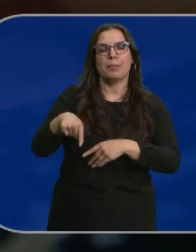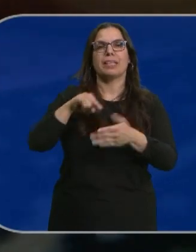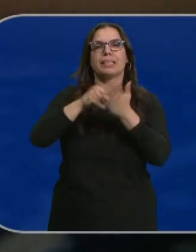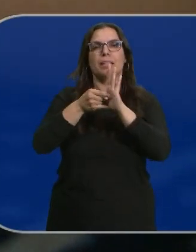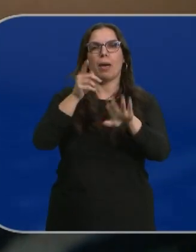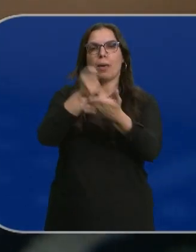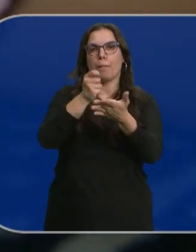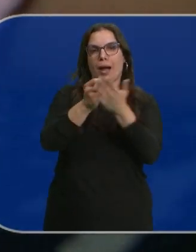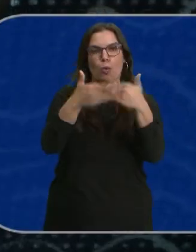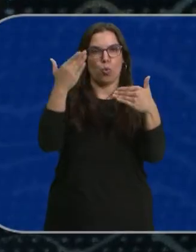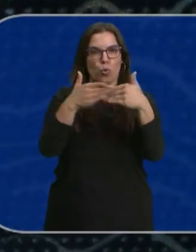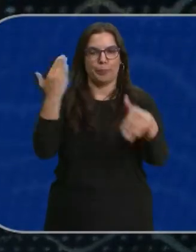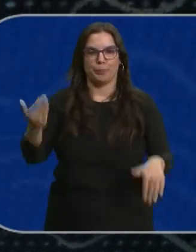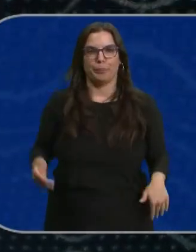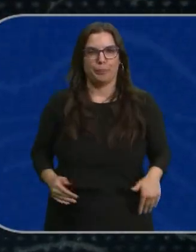última generación.